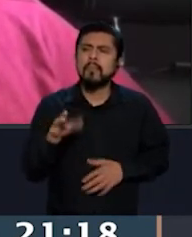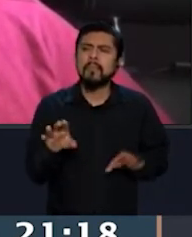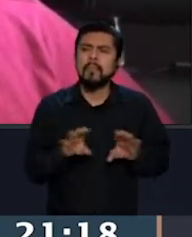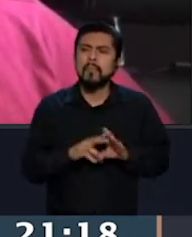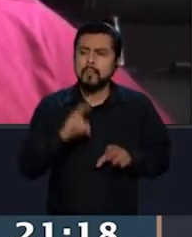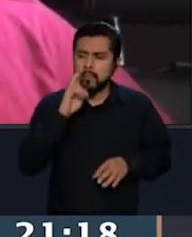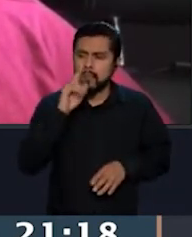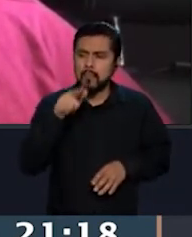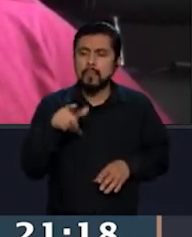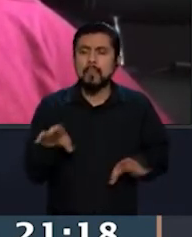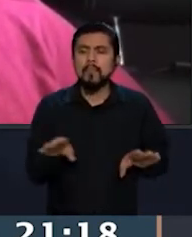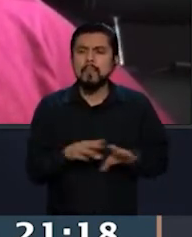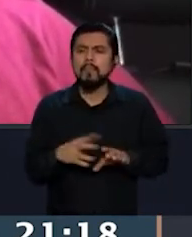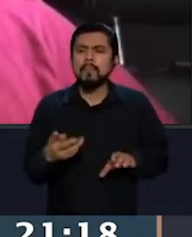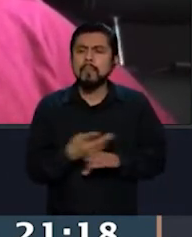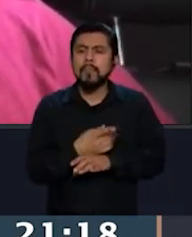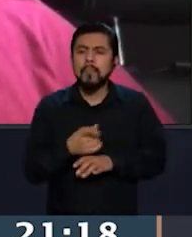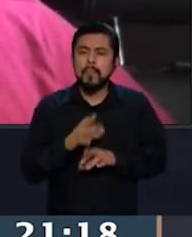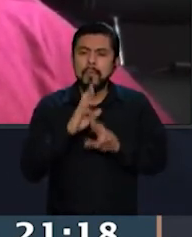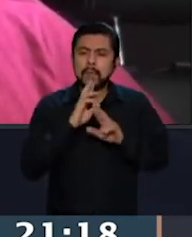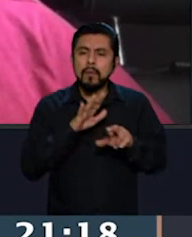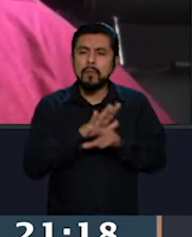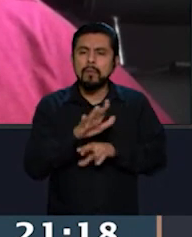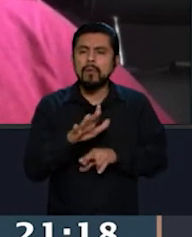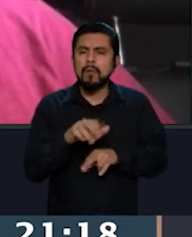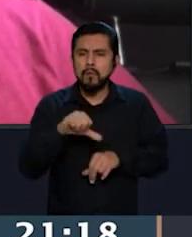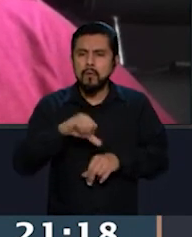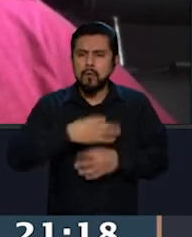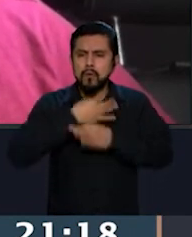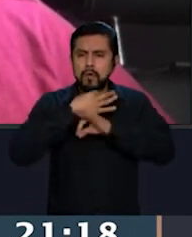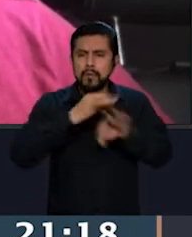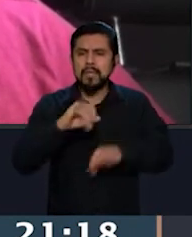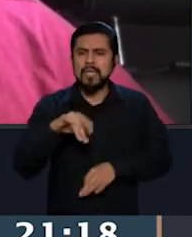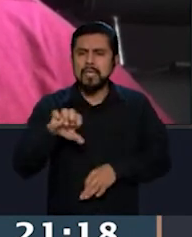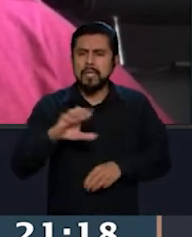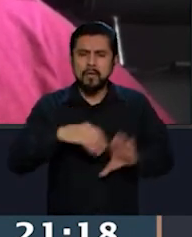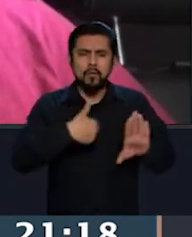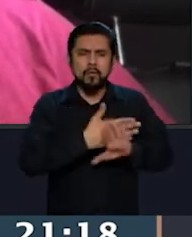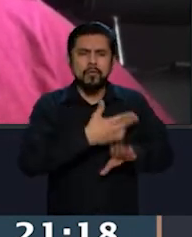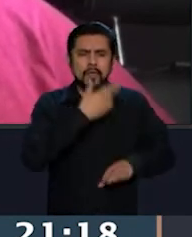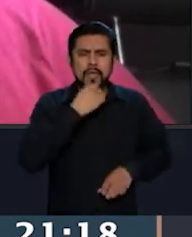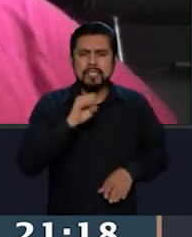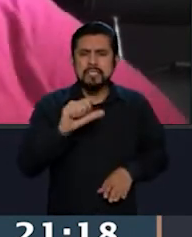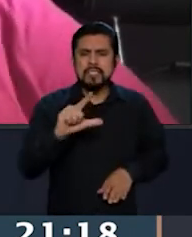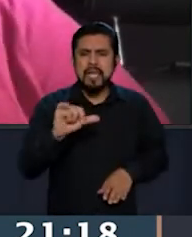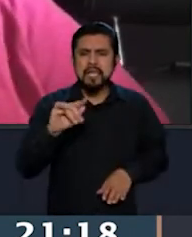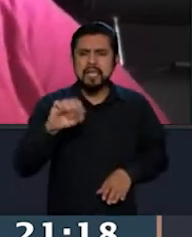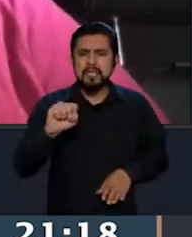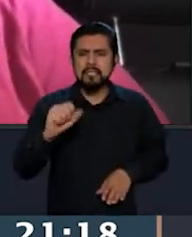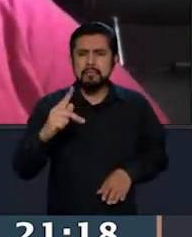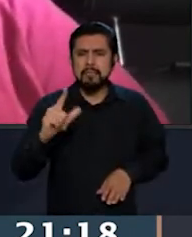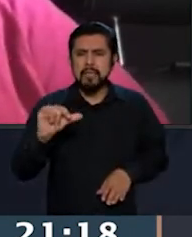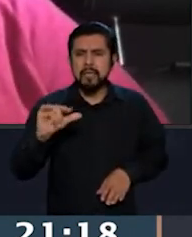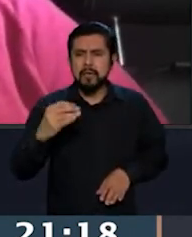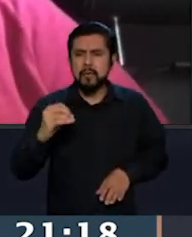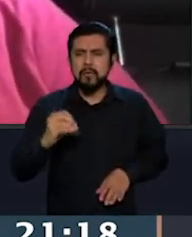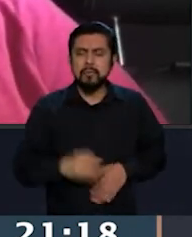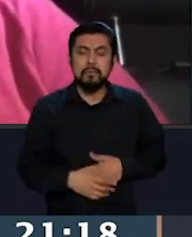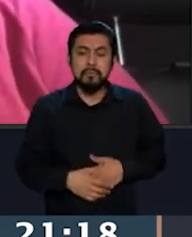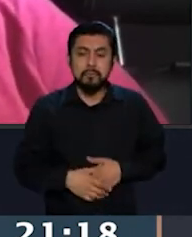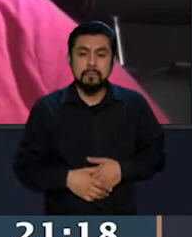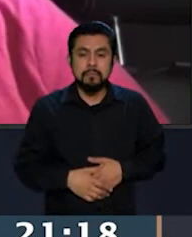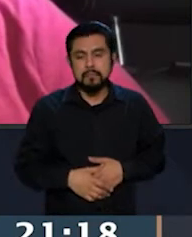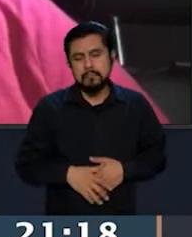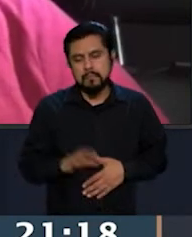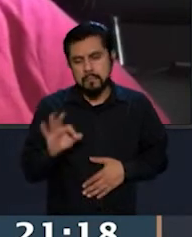tema? ¿Cuáles fueron las determinaciones que definió el INE en contra de Ricardo Sarinas Priego? Bueno, como seguramente tú y el